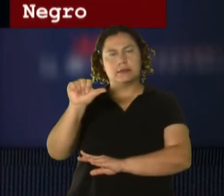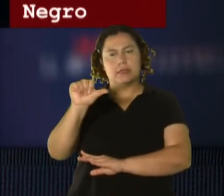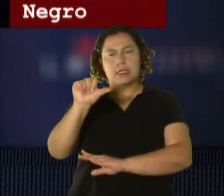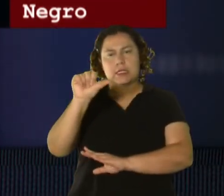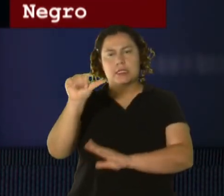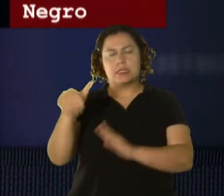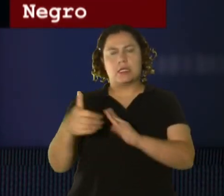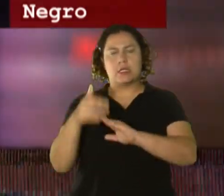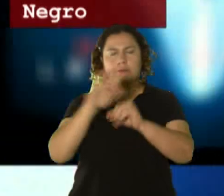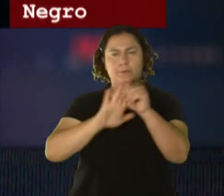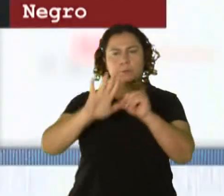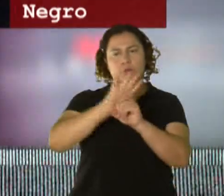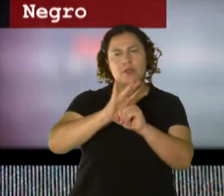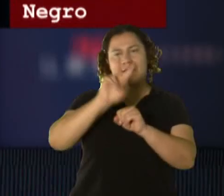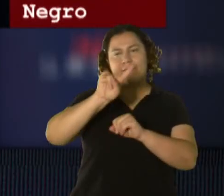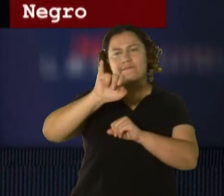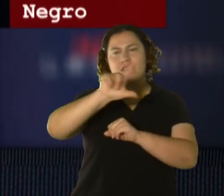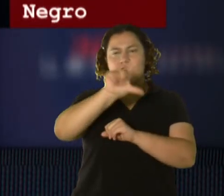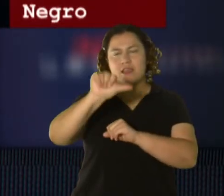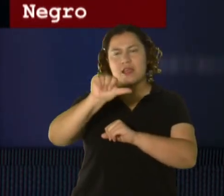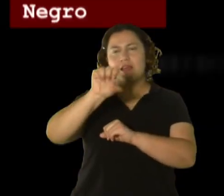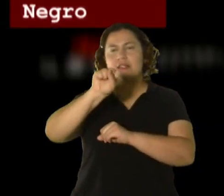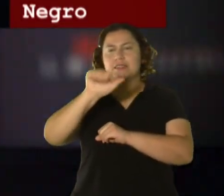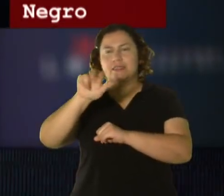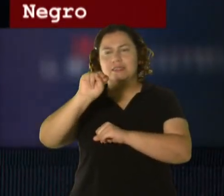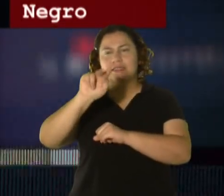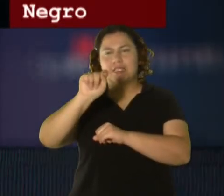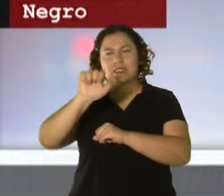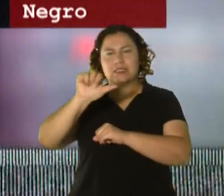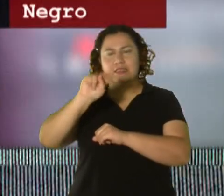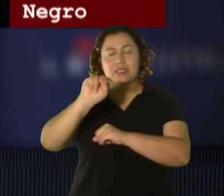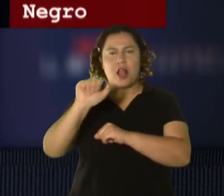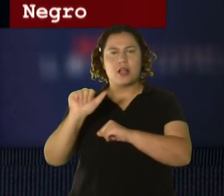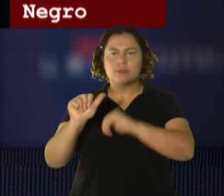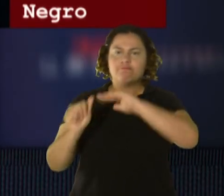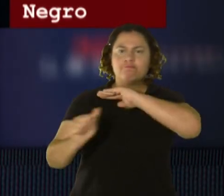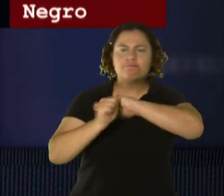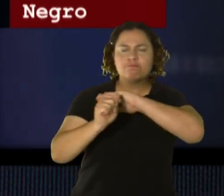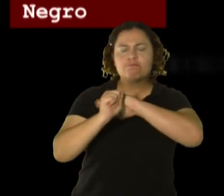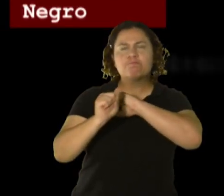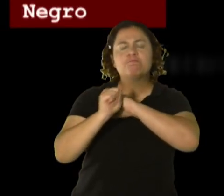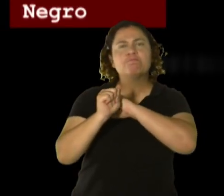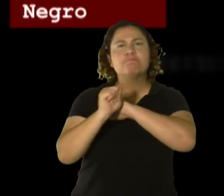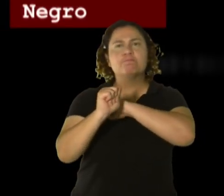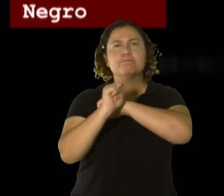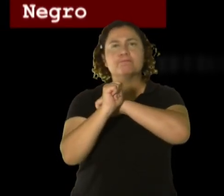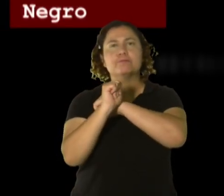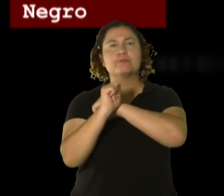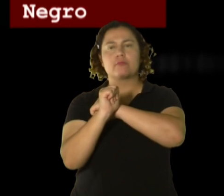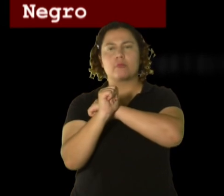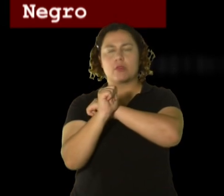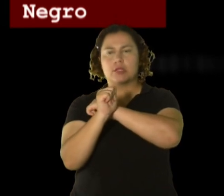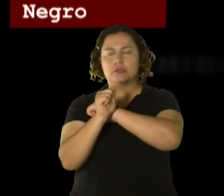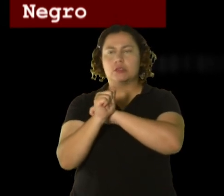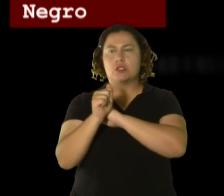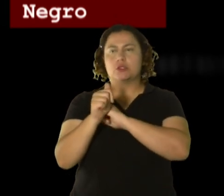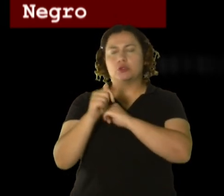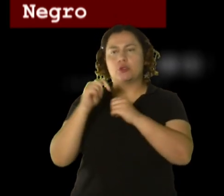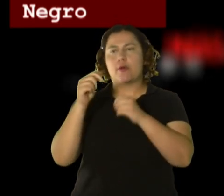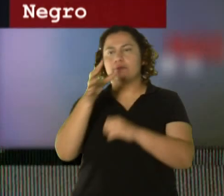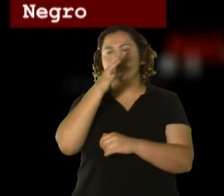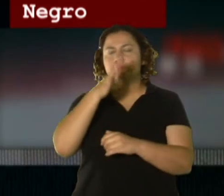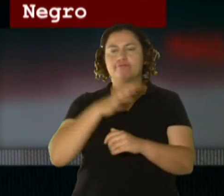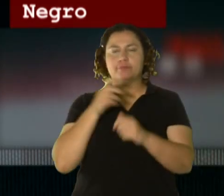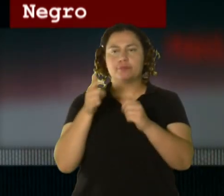Santana de ese municipio y empleando violencia mediante amenaza, profirió palabras a una dama con quien estuvo una relación